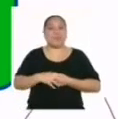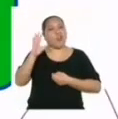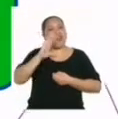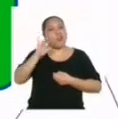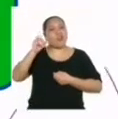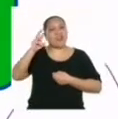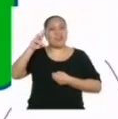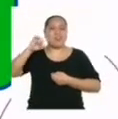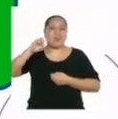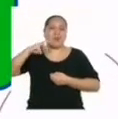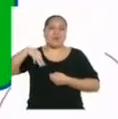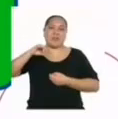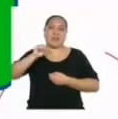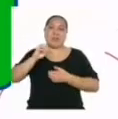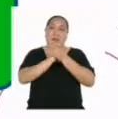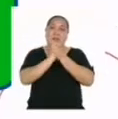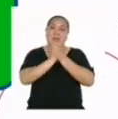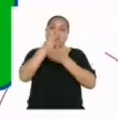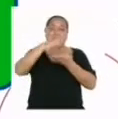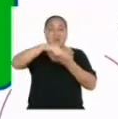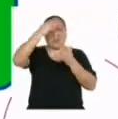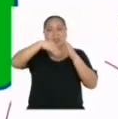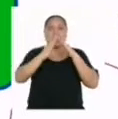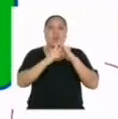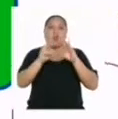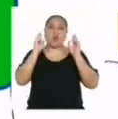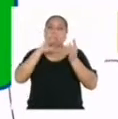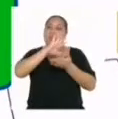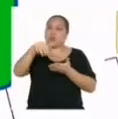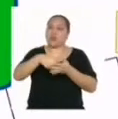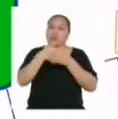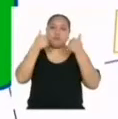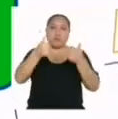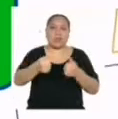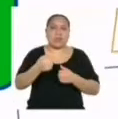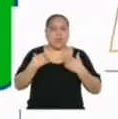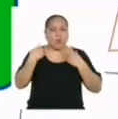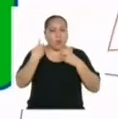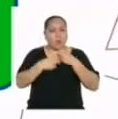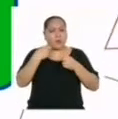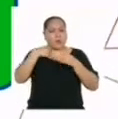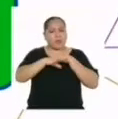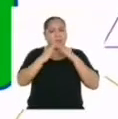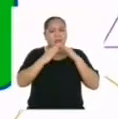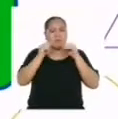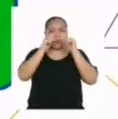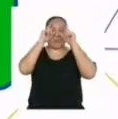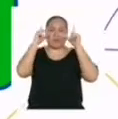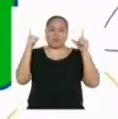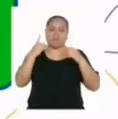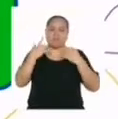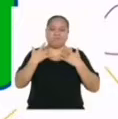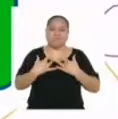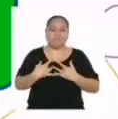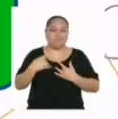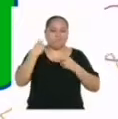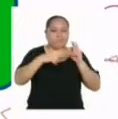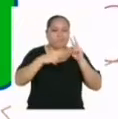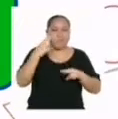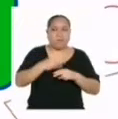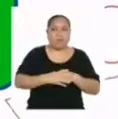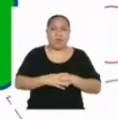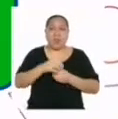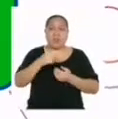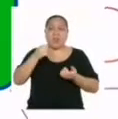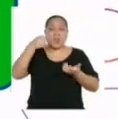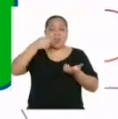Hola Yaremis y amigos de Aprendo en Casa. Espero que todos se encuentren bien. Tengo un problema en casa. Nos ha sorprendido tristemente ver que la cuenta